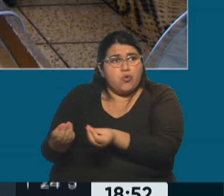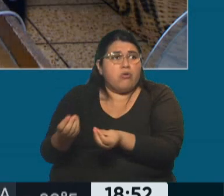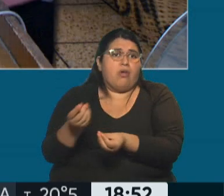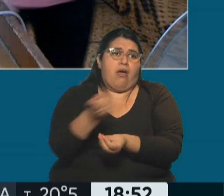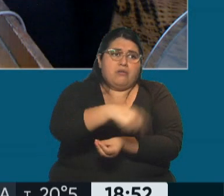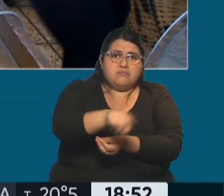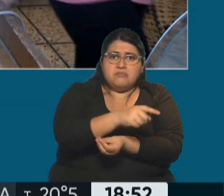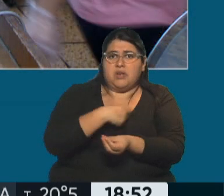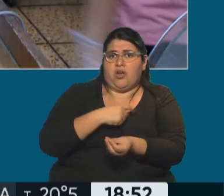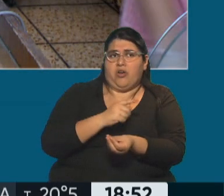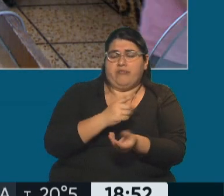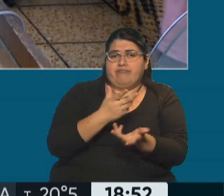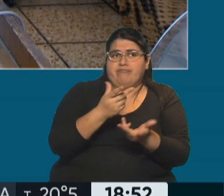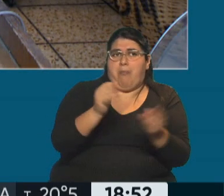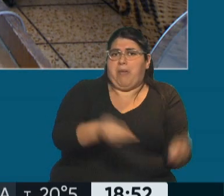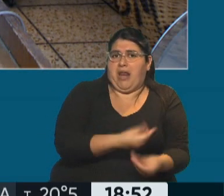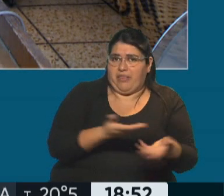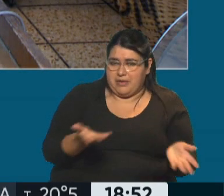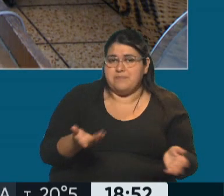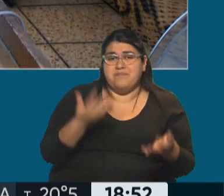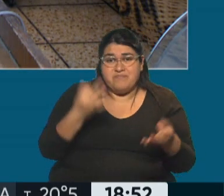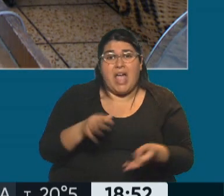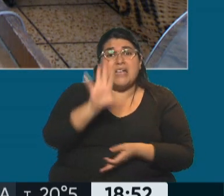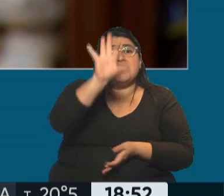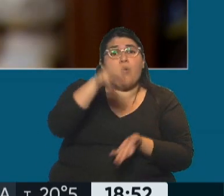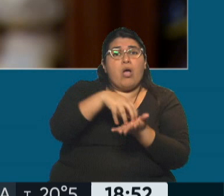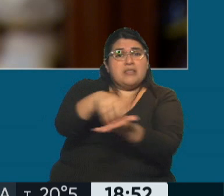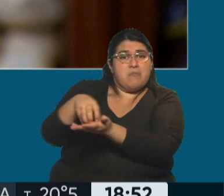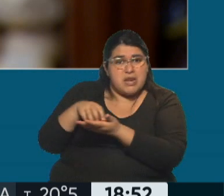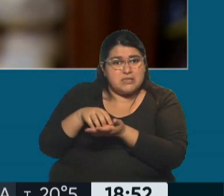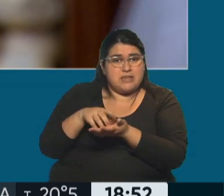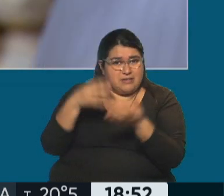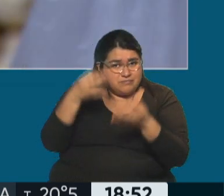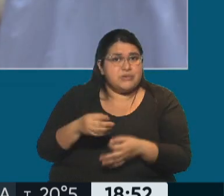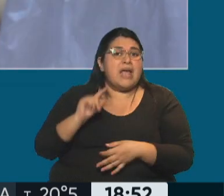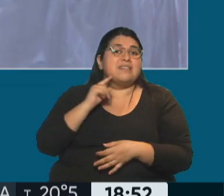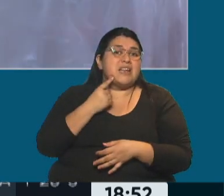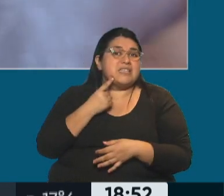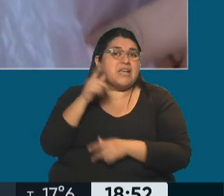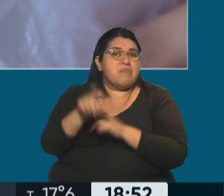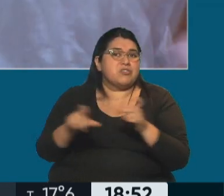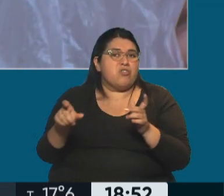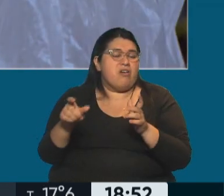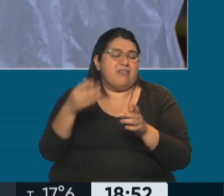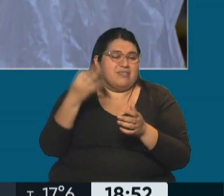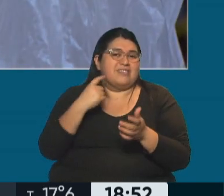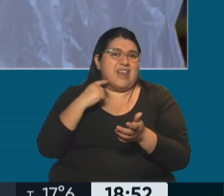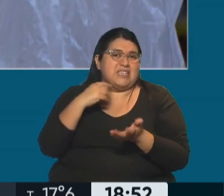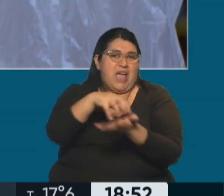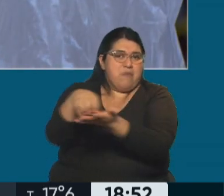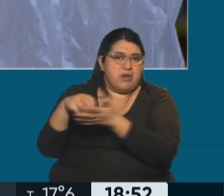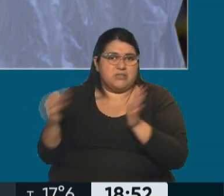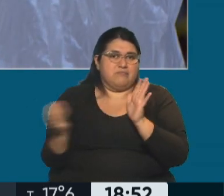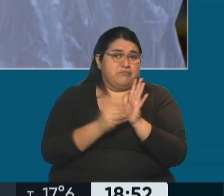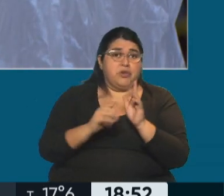pasa es que también es cierto que de más de 50 molinos que hay en la Argentina, solamente 13 están anotados en este subsidio. 13. Las demás están con